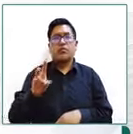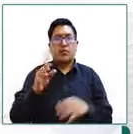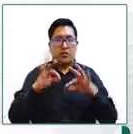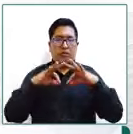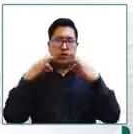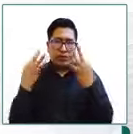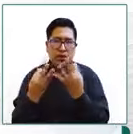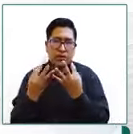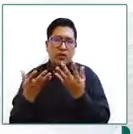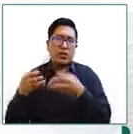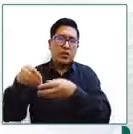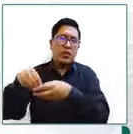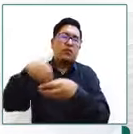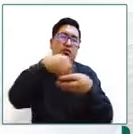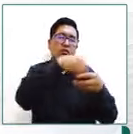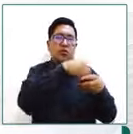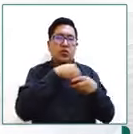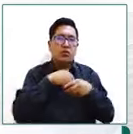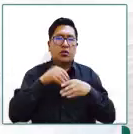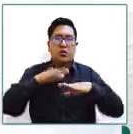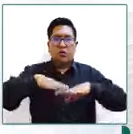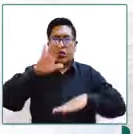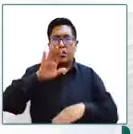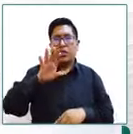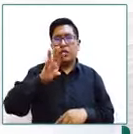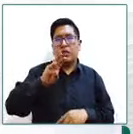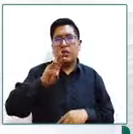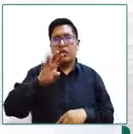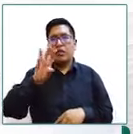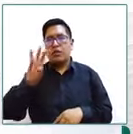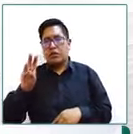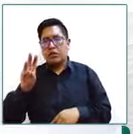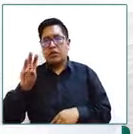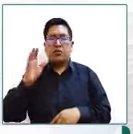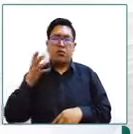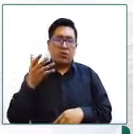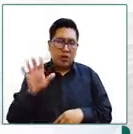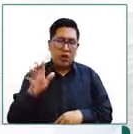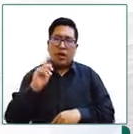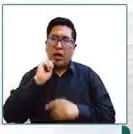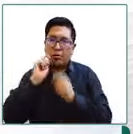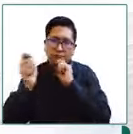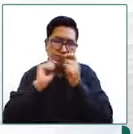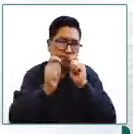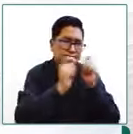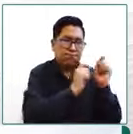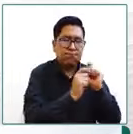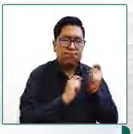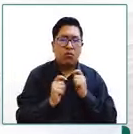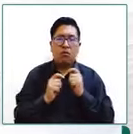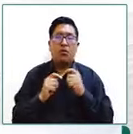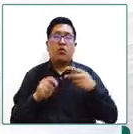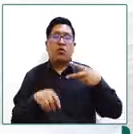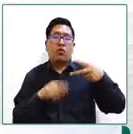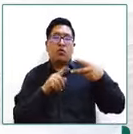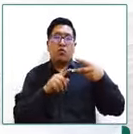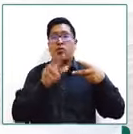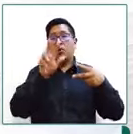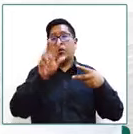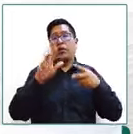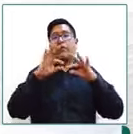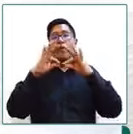familias en un total de 66 entrevistas tres familias por